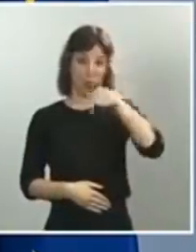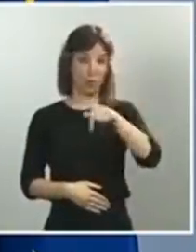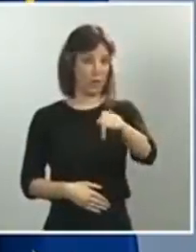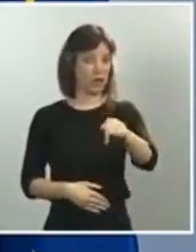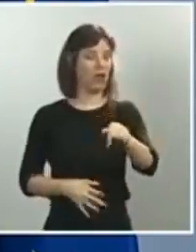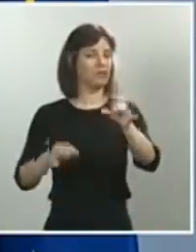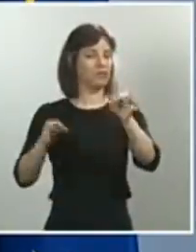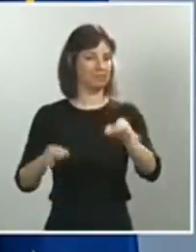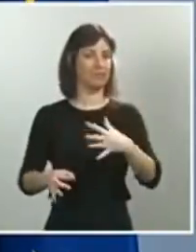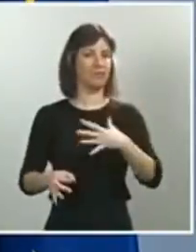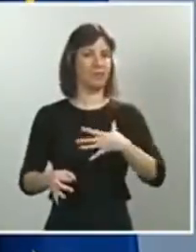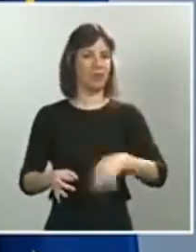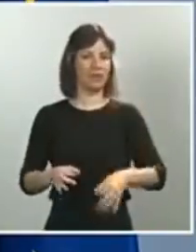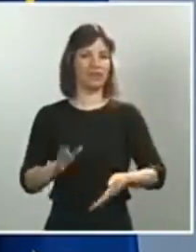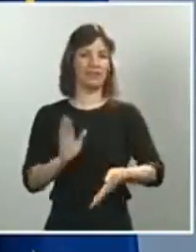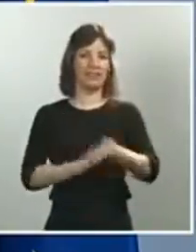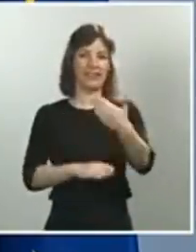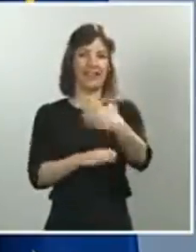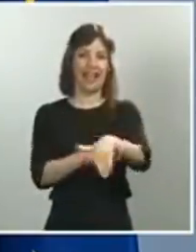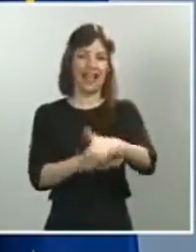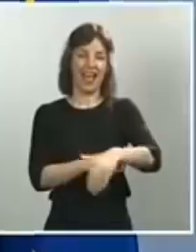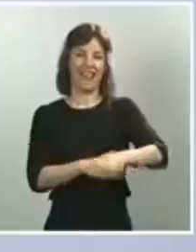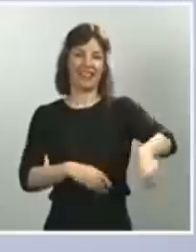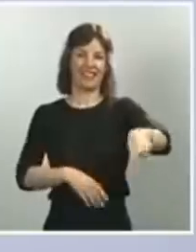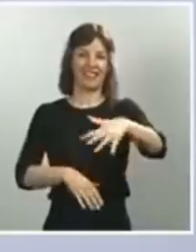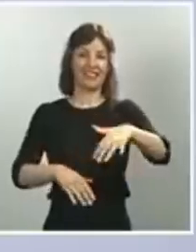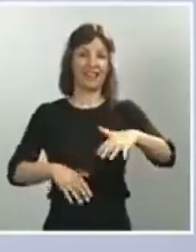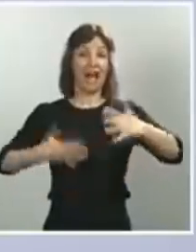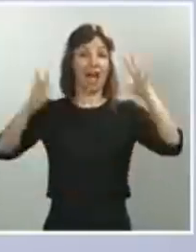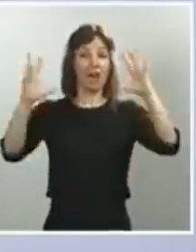el aplauso de toda la sociedad, os lo merecéis los niños y las niñas. Gracias.